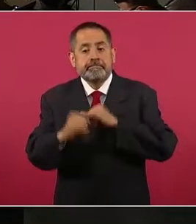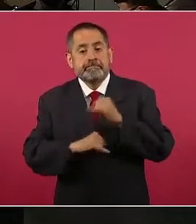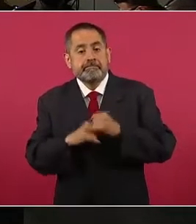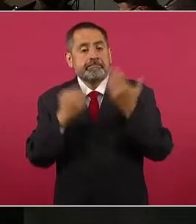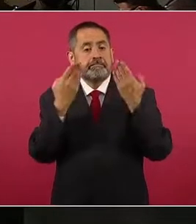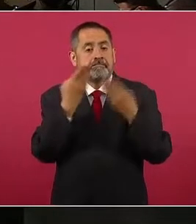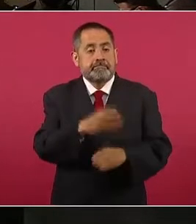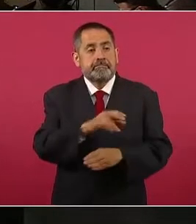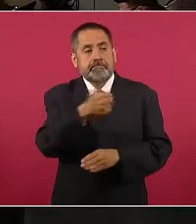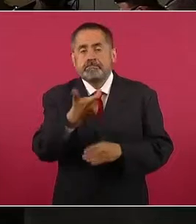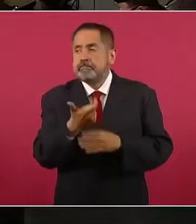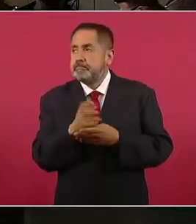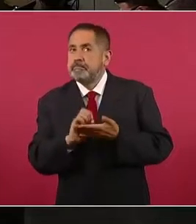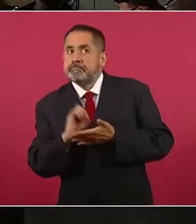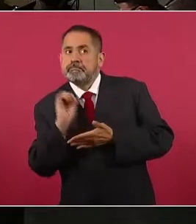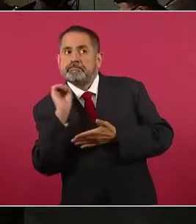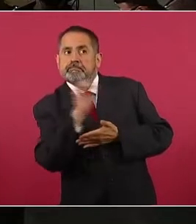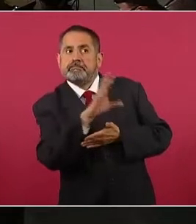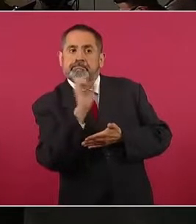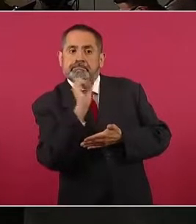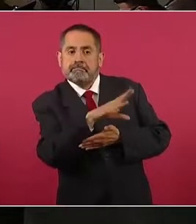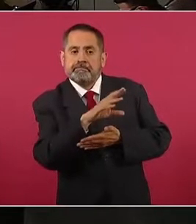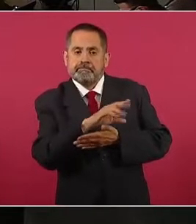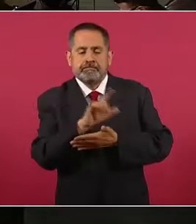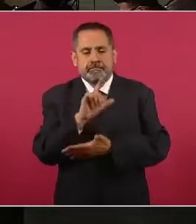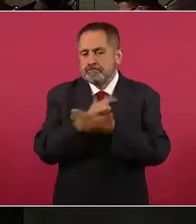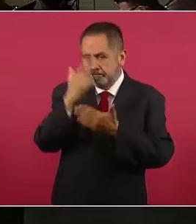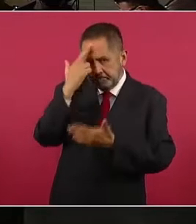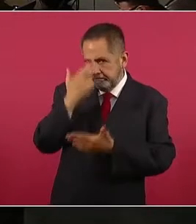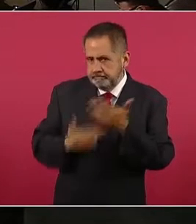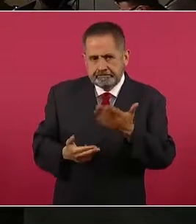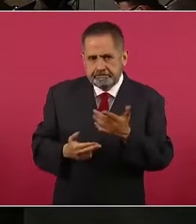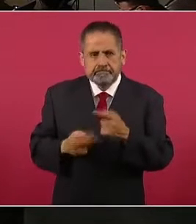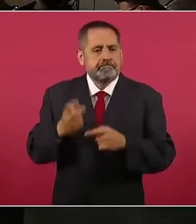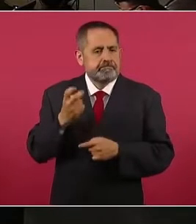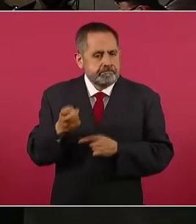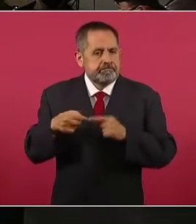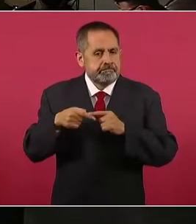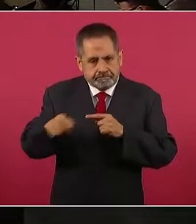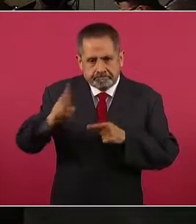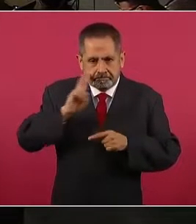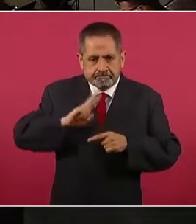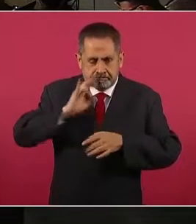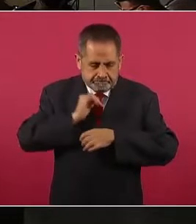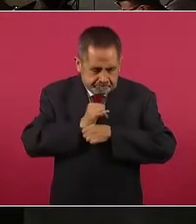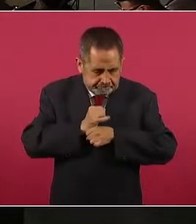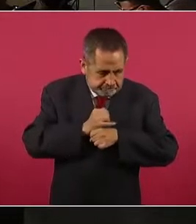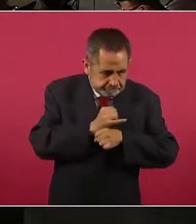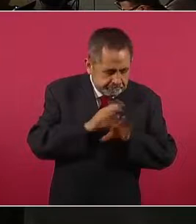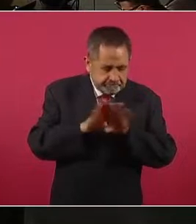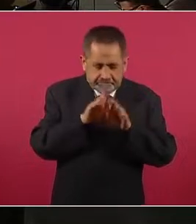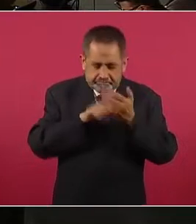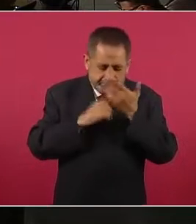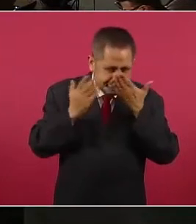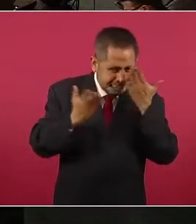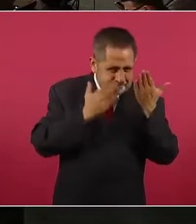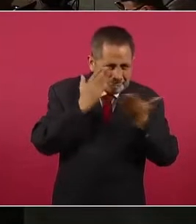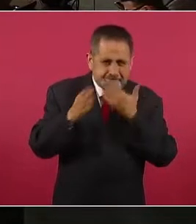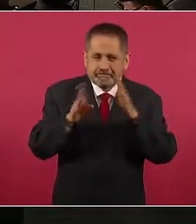legales, todo lo cual requiere dictámenes periciales, hacendarios y fiscales